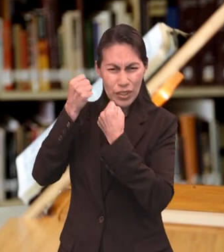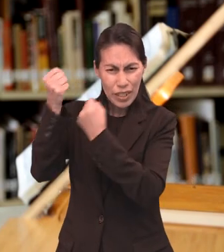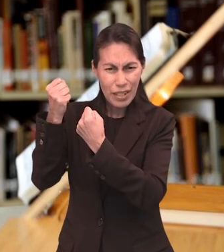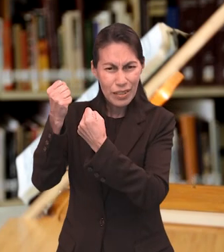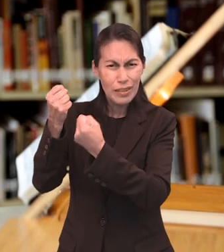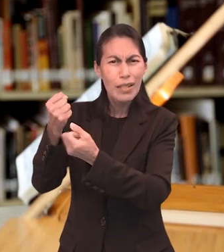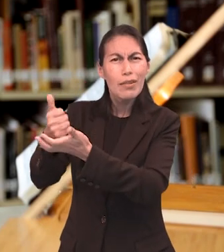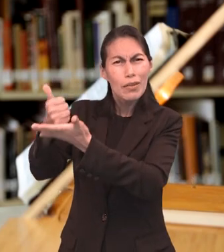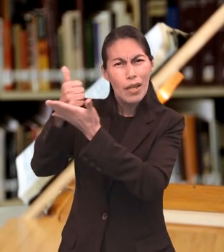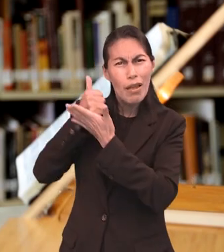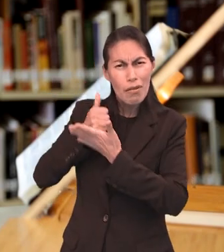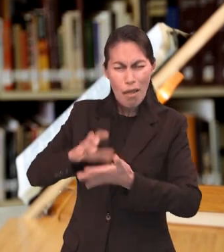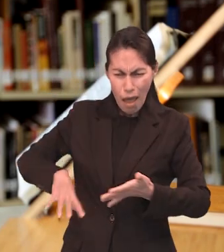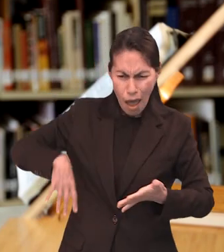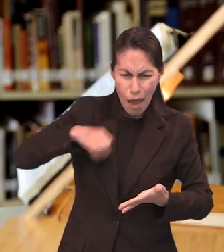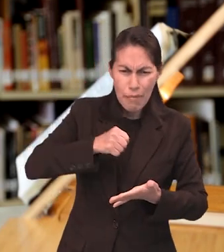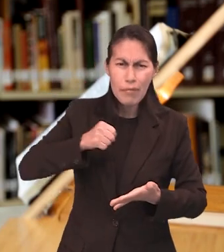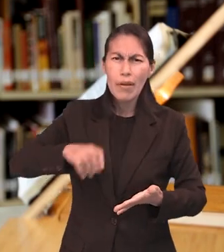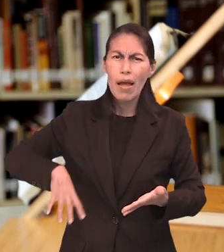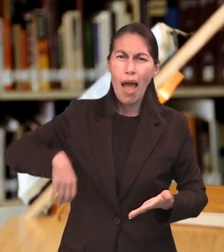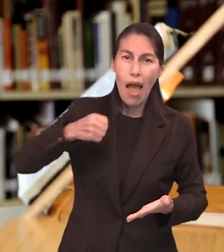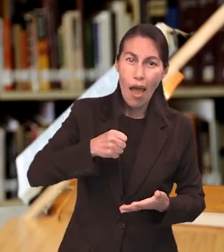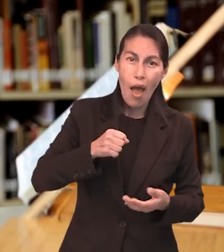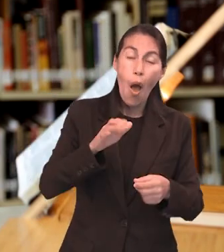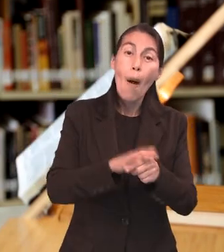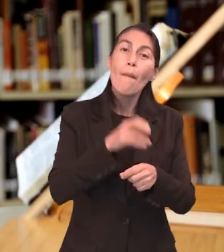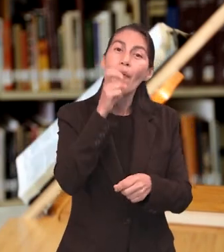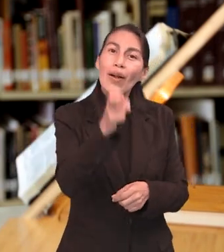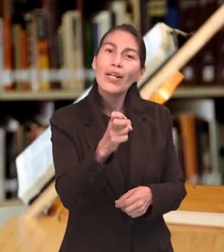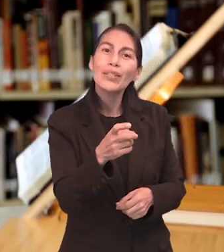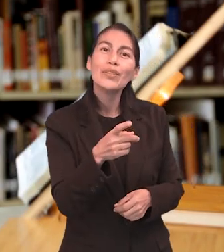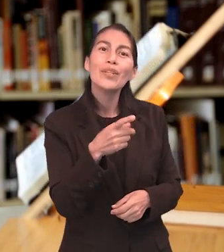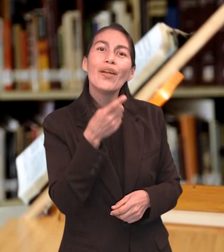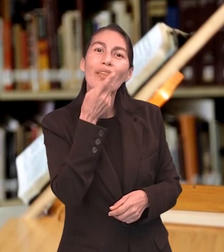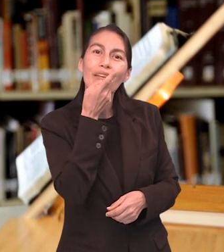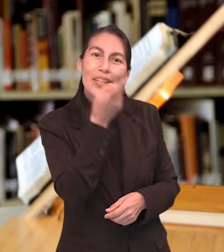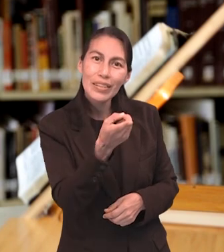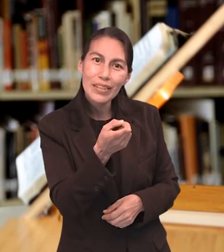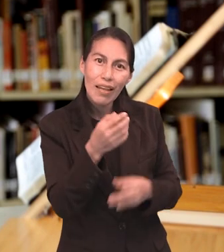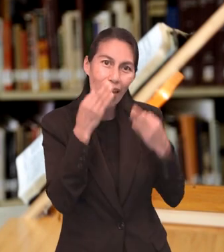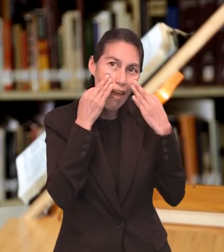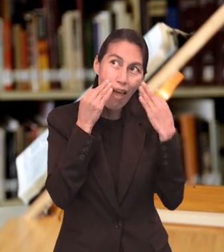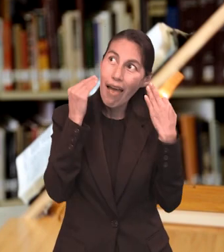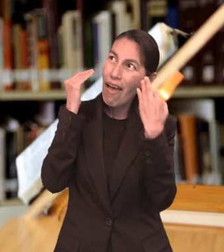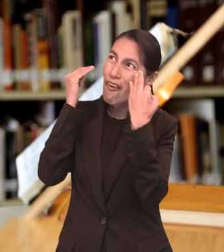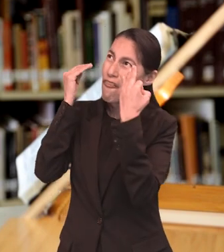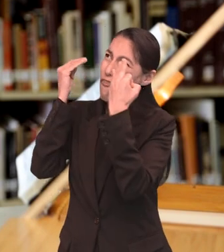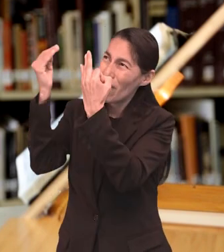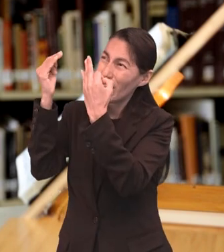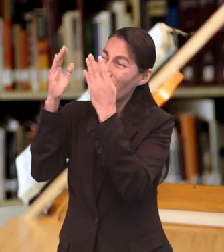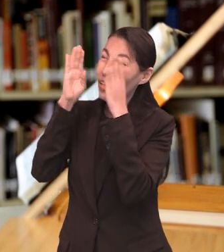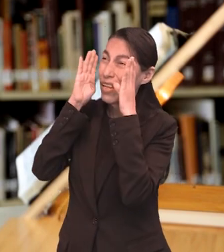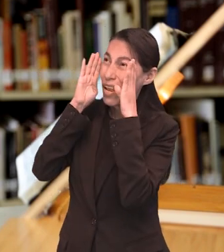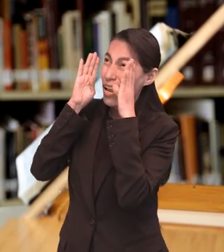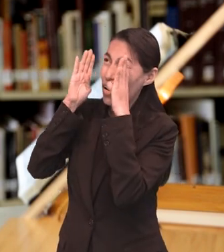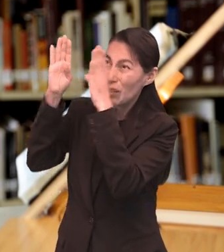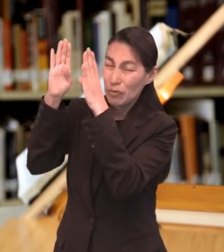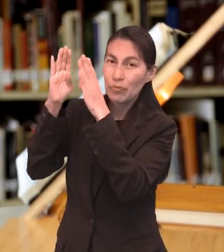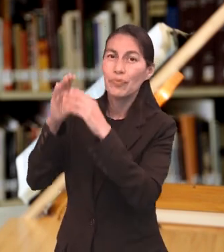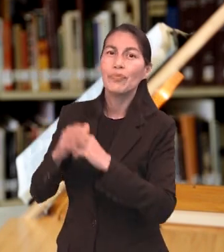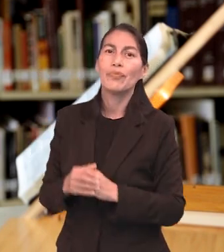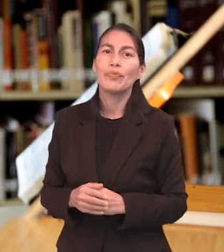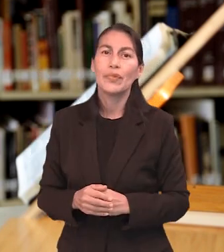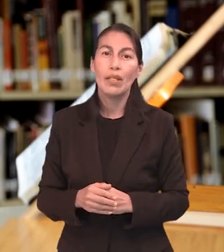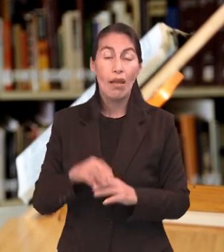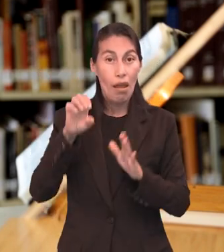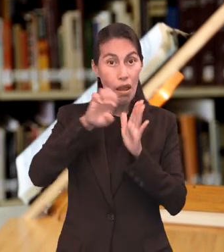observar y seguir. Por lo tanto, Hebreos nos invita a fijar nuestros ojos en Jesús, especialmente en